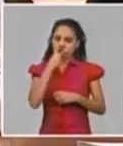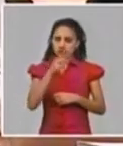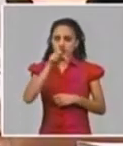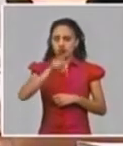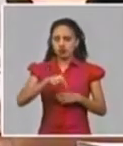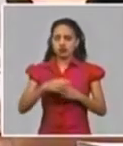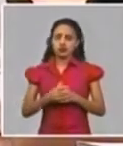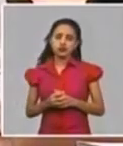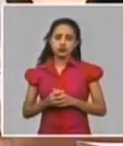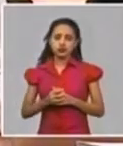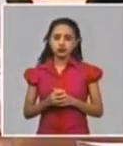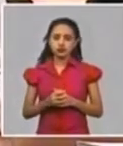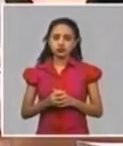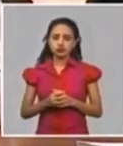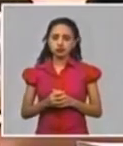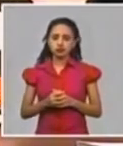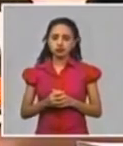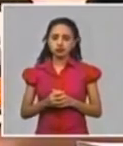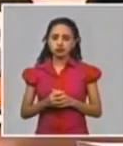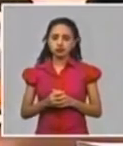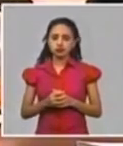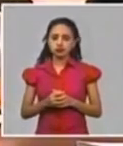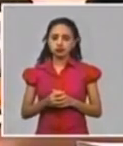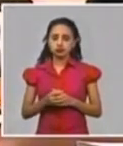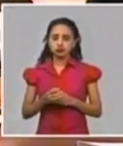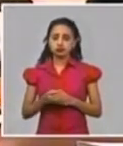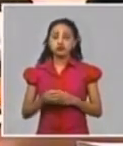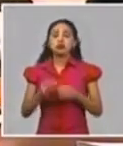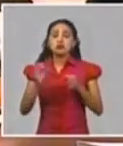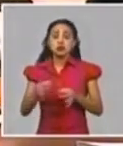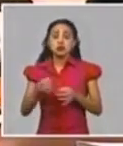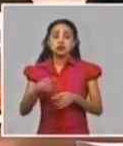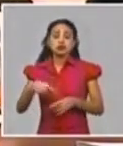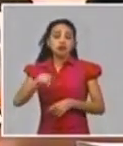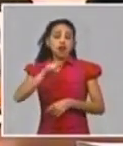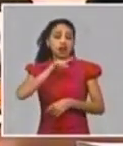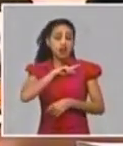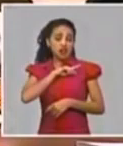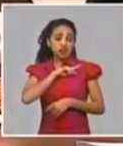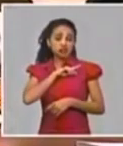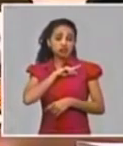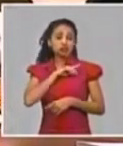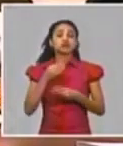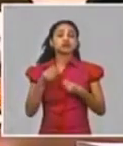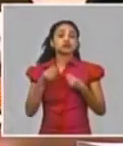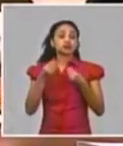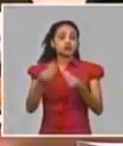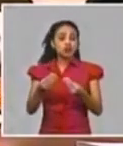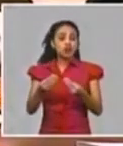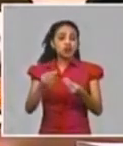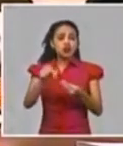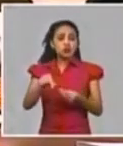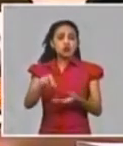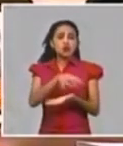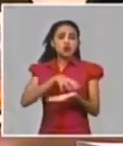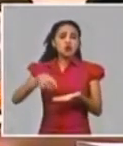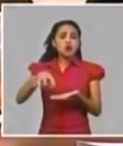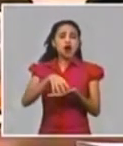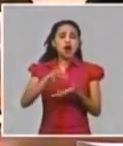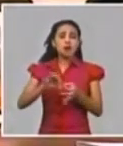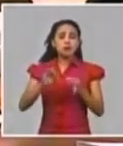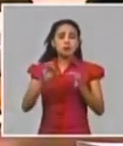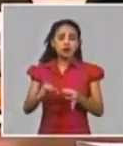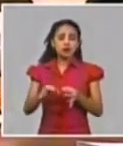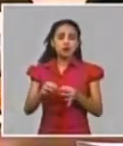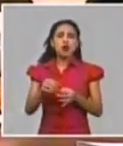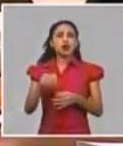a San José de las Lajas, donde de la ICA estuvo con autoridades del Ministerio de Salud, autoridades